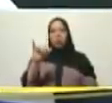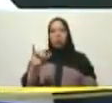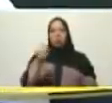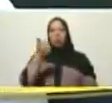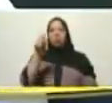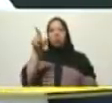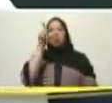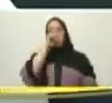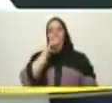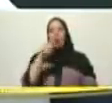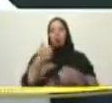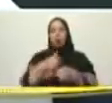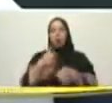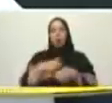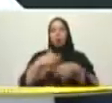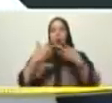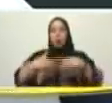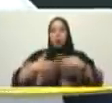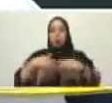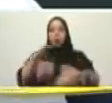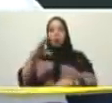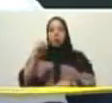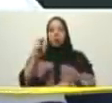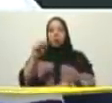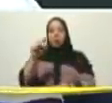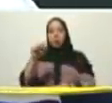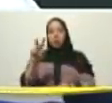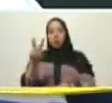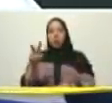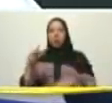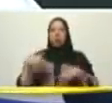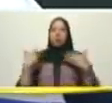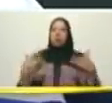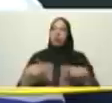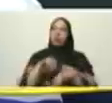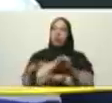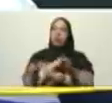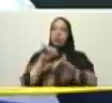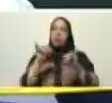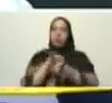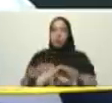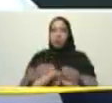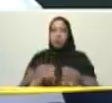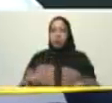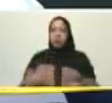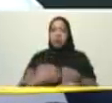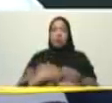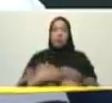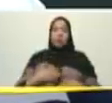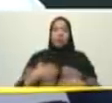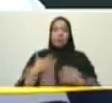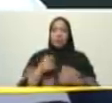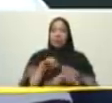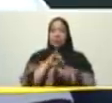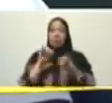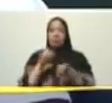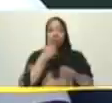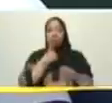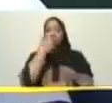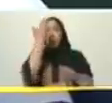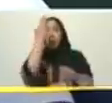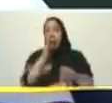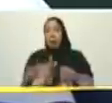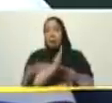servicio y respondiendo a su pregunta almirante feliz me siento feliz bendecida porque